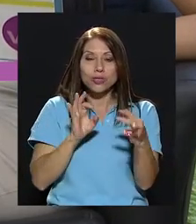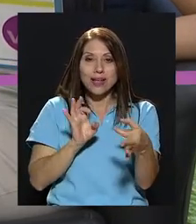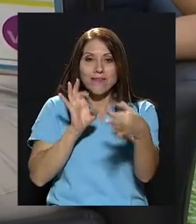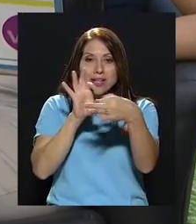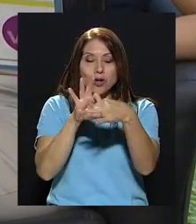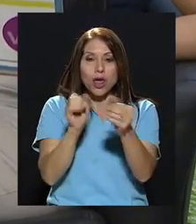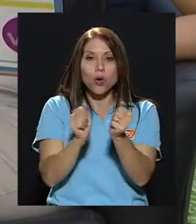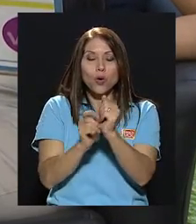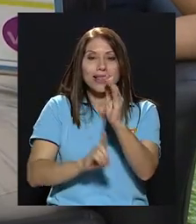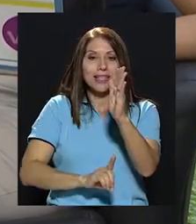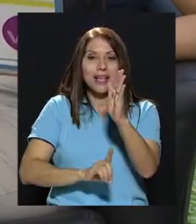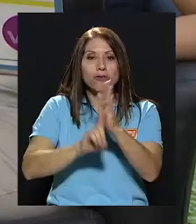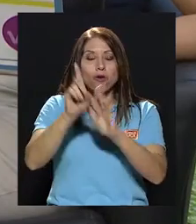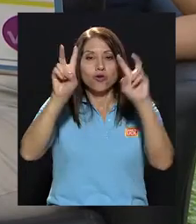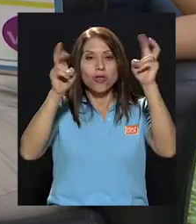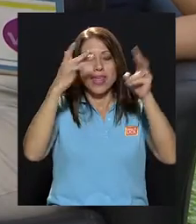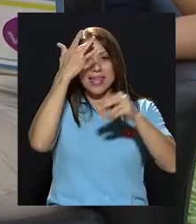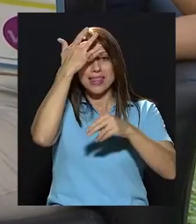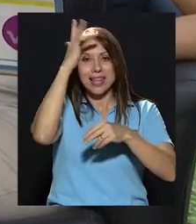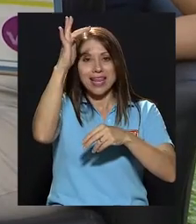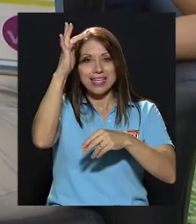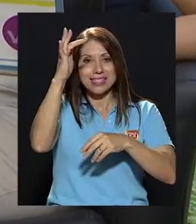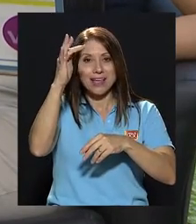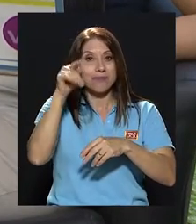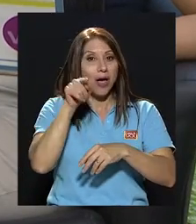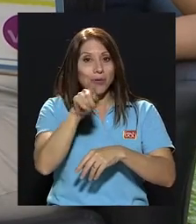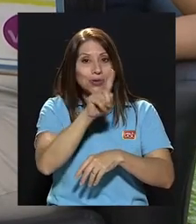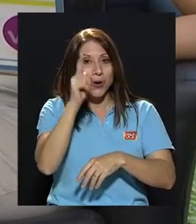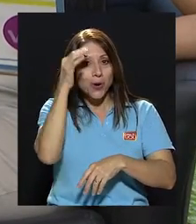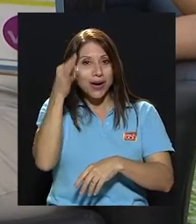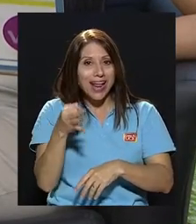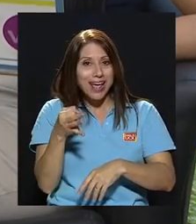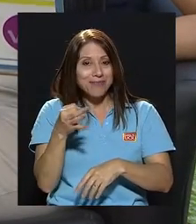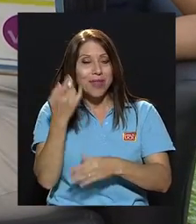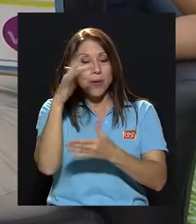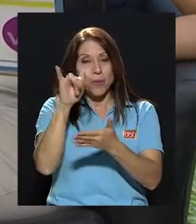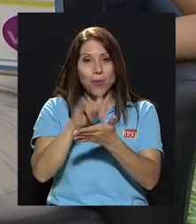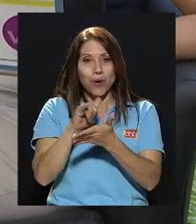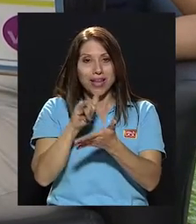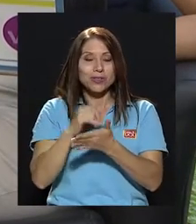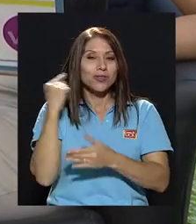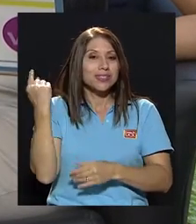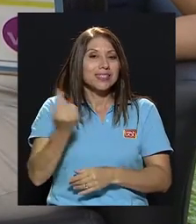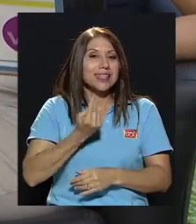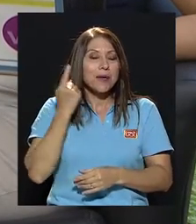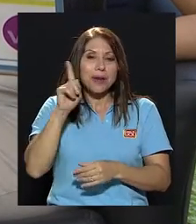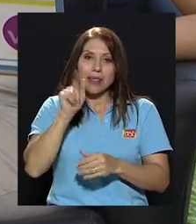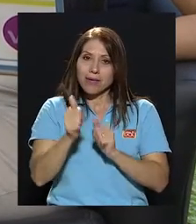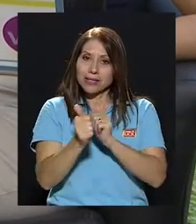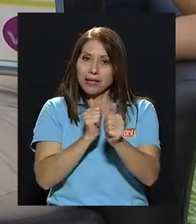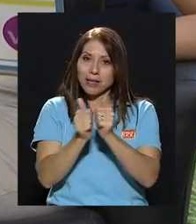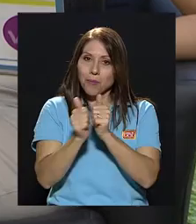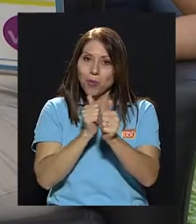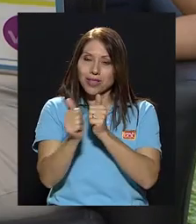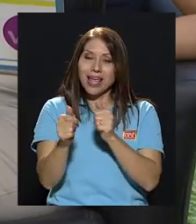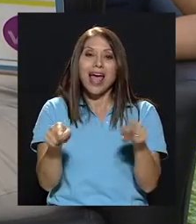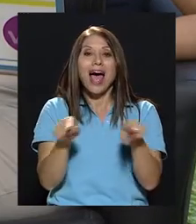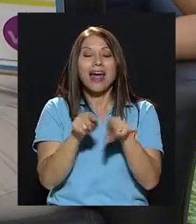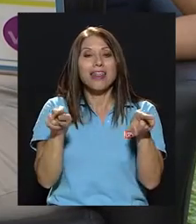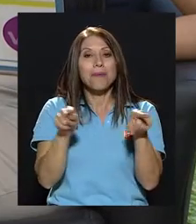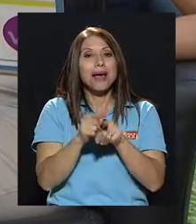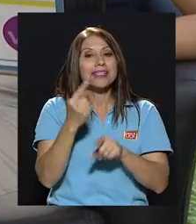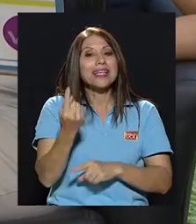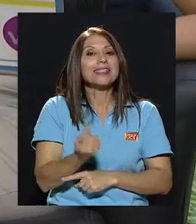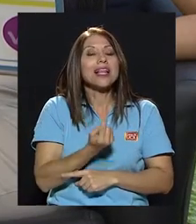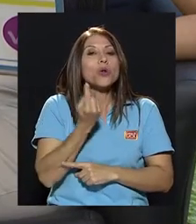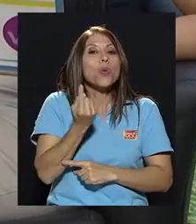con el desarrollo de lo que llamamos inteligencia, aunque usted no lo crea. Por eso es que siempre hay que hacer deporte, además de que es el